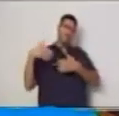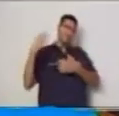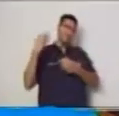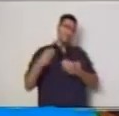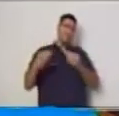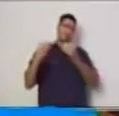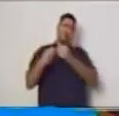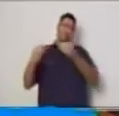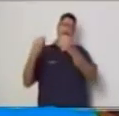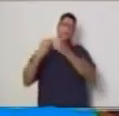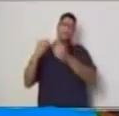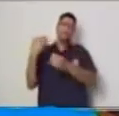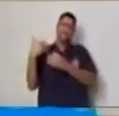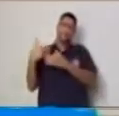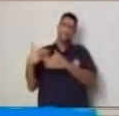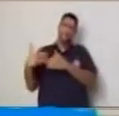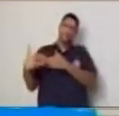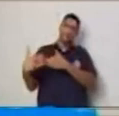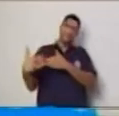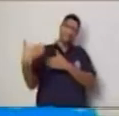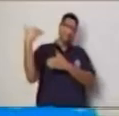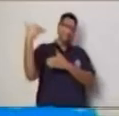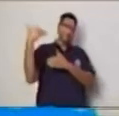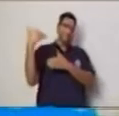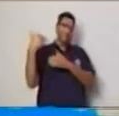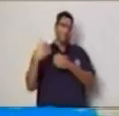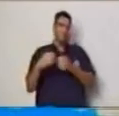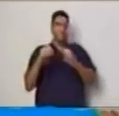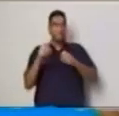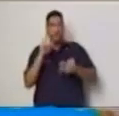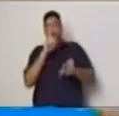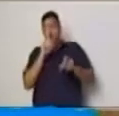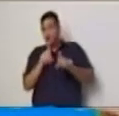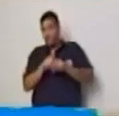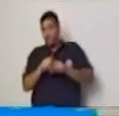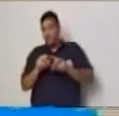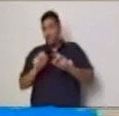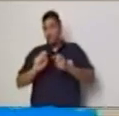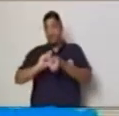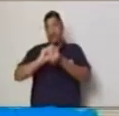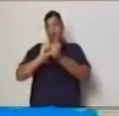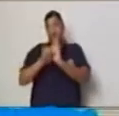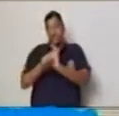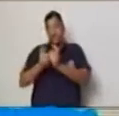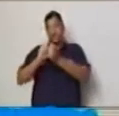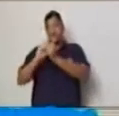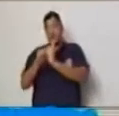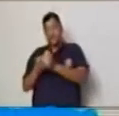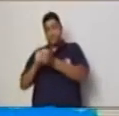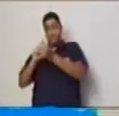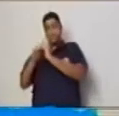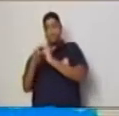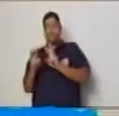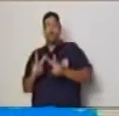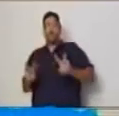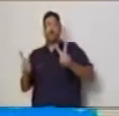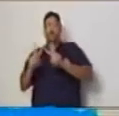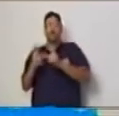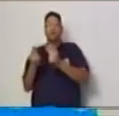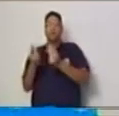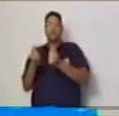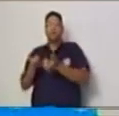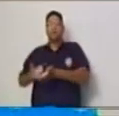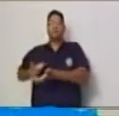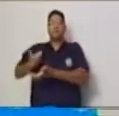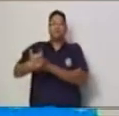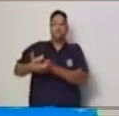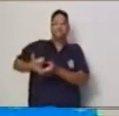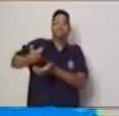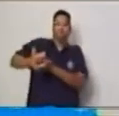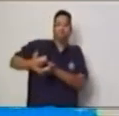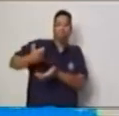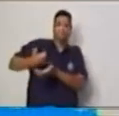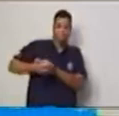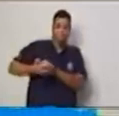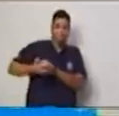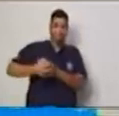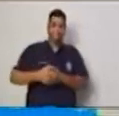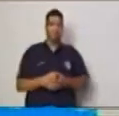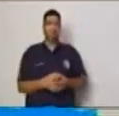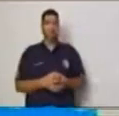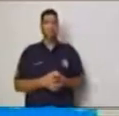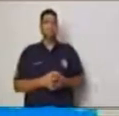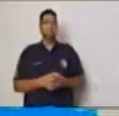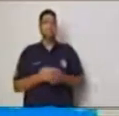y también va a ir cambiando el valor que vamos a cancelar por cada una de ellas